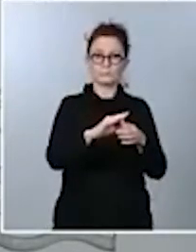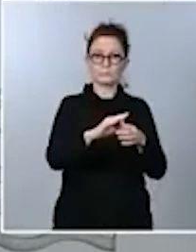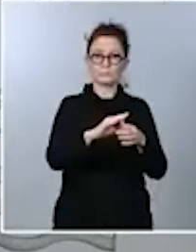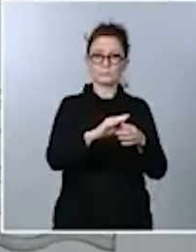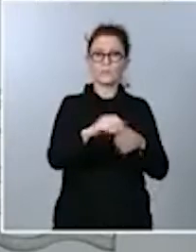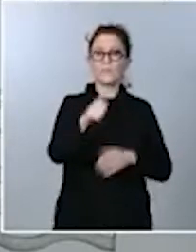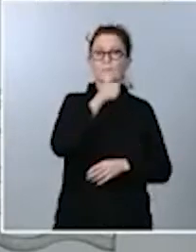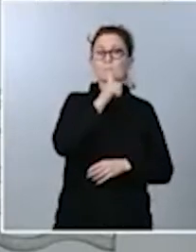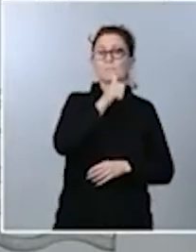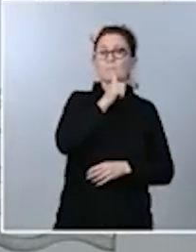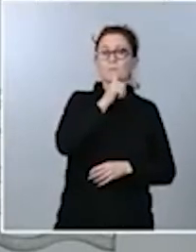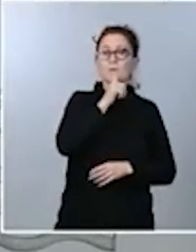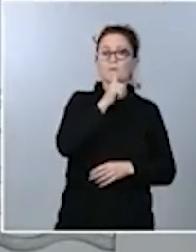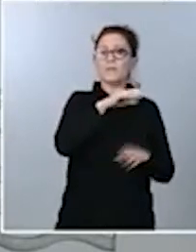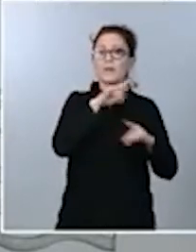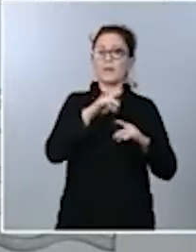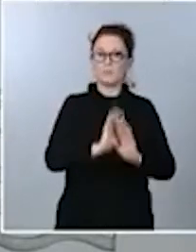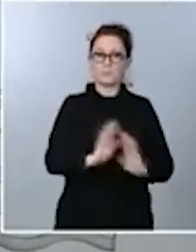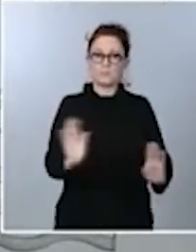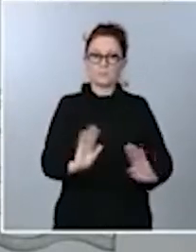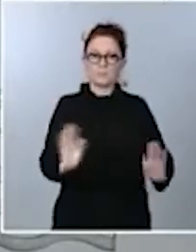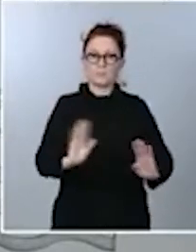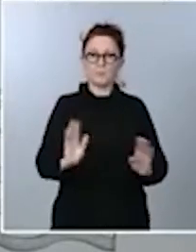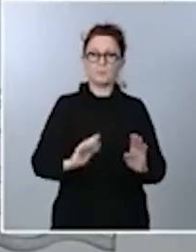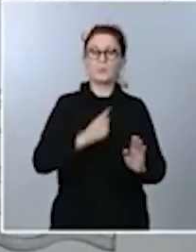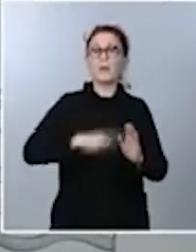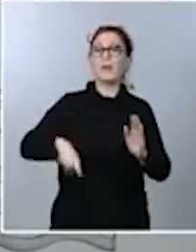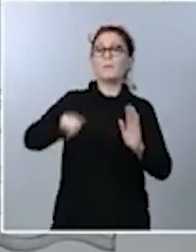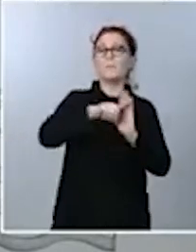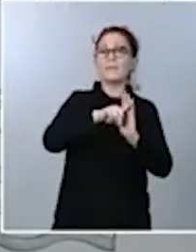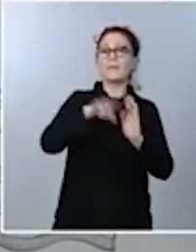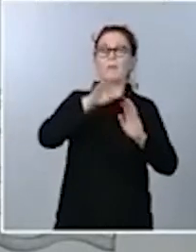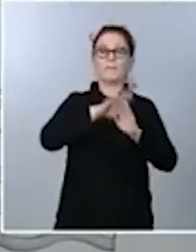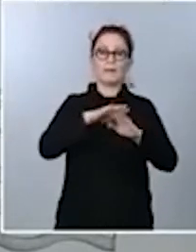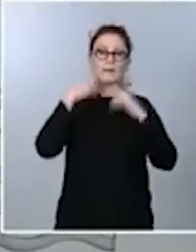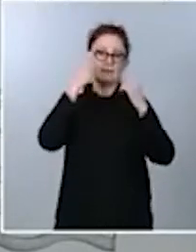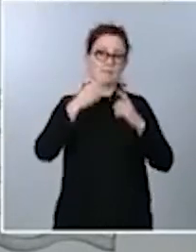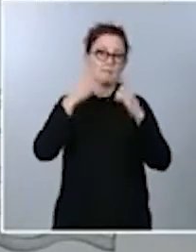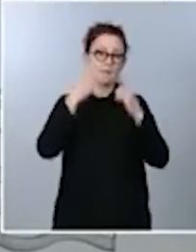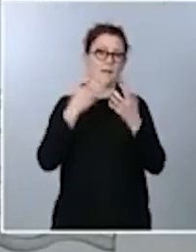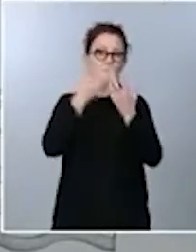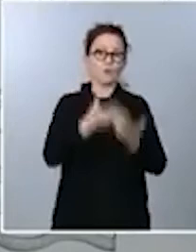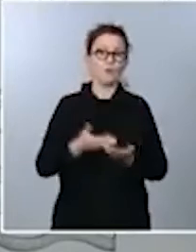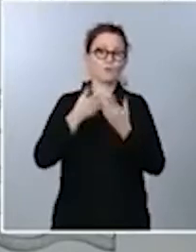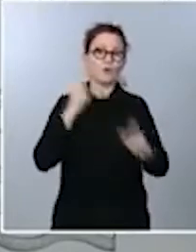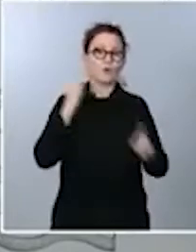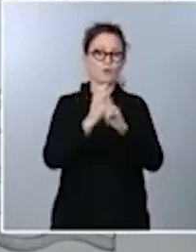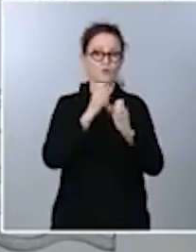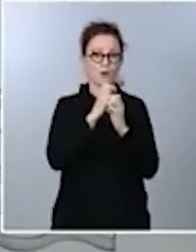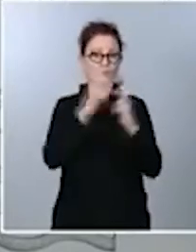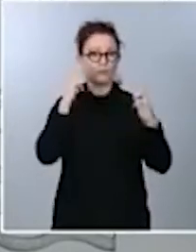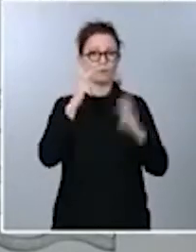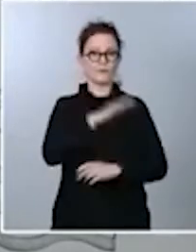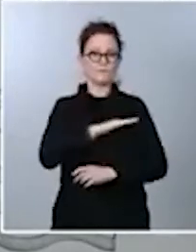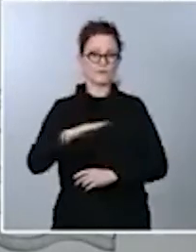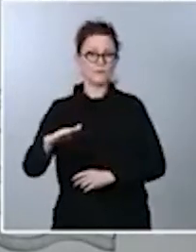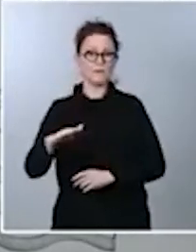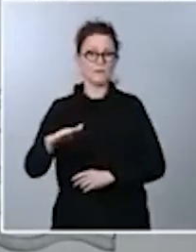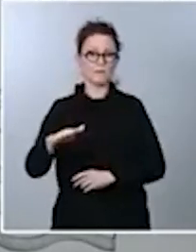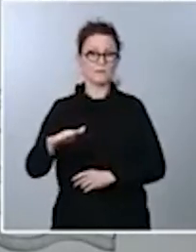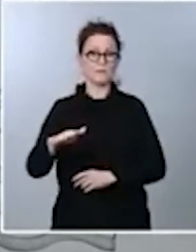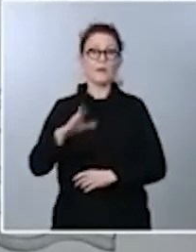recomendada por los expertos de lucha contra la obesidad infantil, quizás una materia que ahora, con la prioridad que ha alcanzado la pandemia,